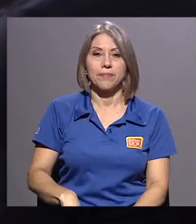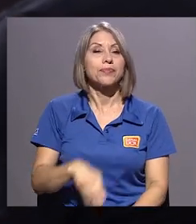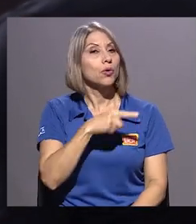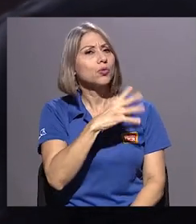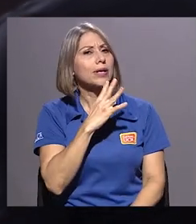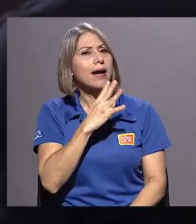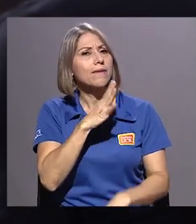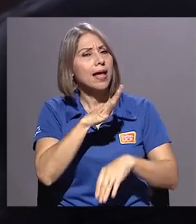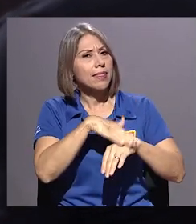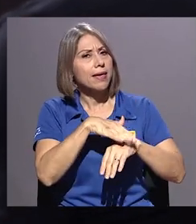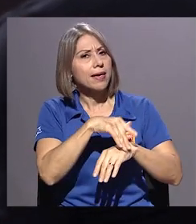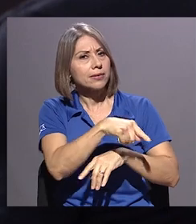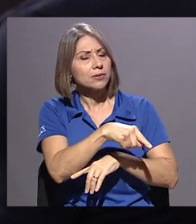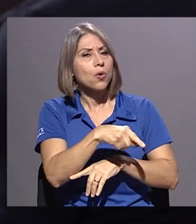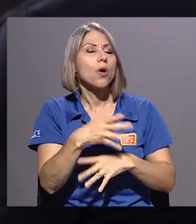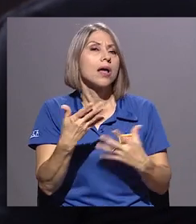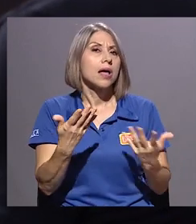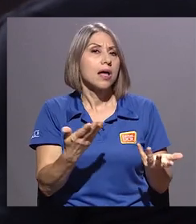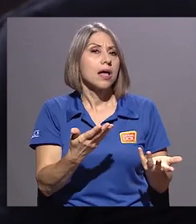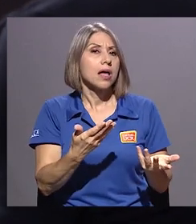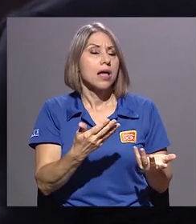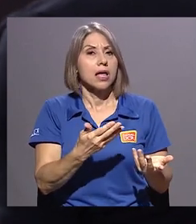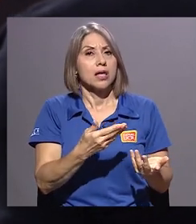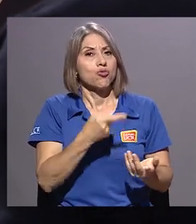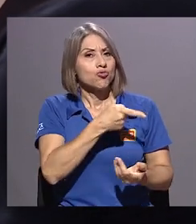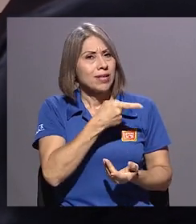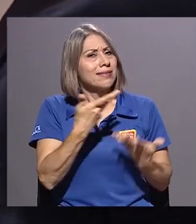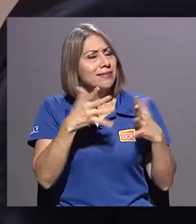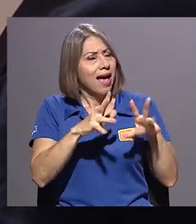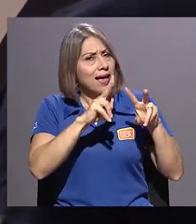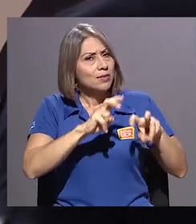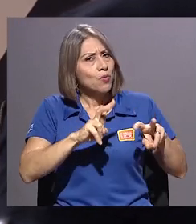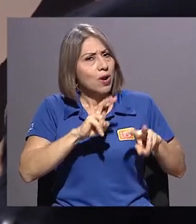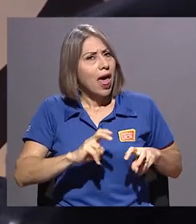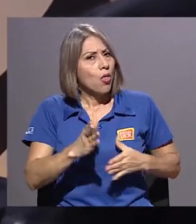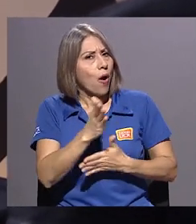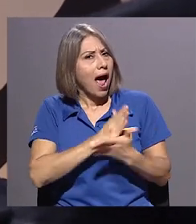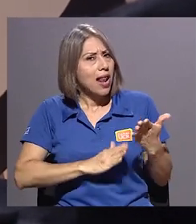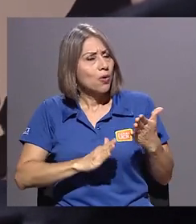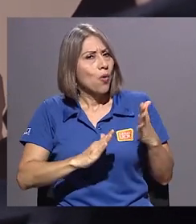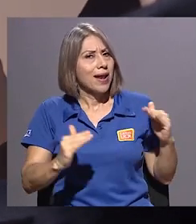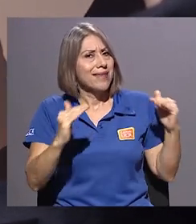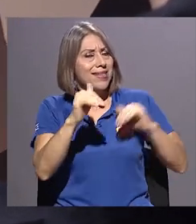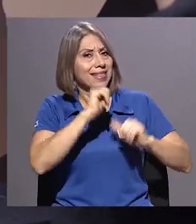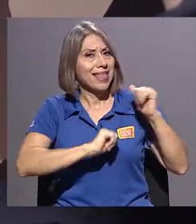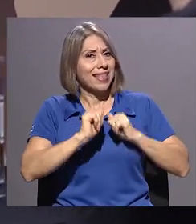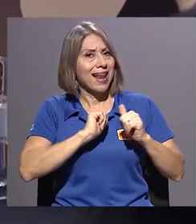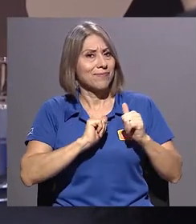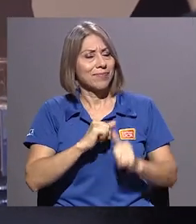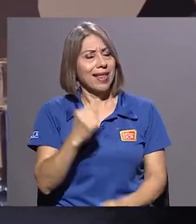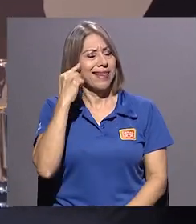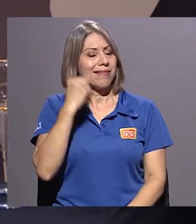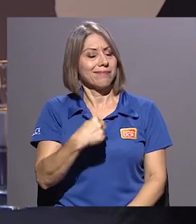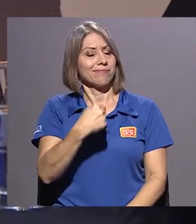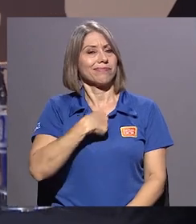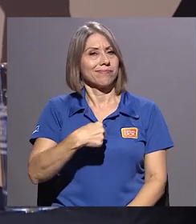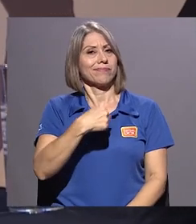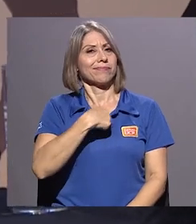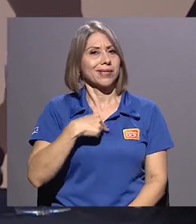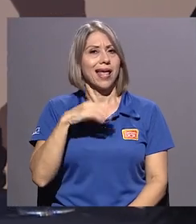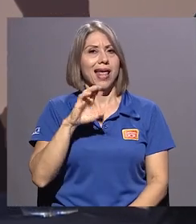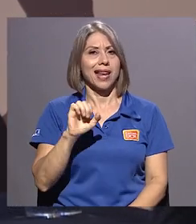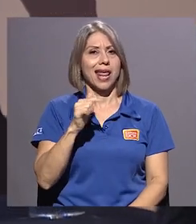de algo que has explorado incluso teatralmente, que es el ego. Y el ego también lo tenemos aquí presente